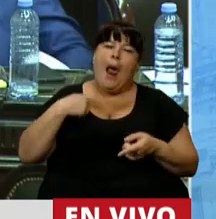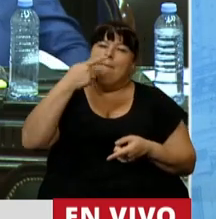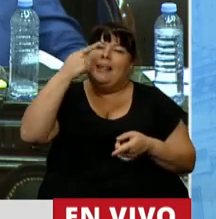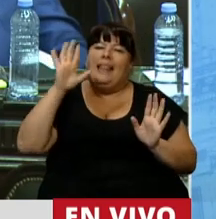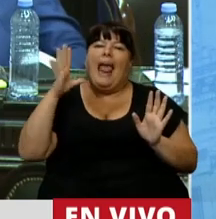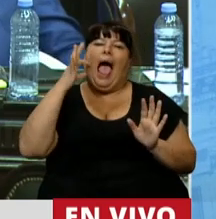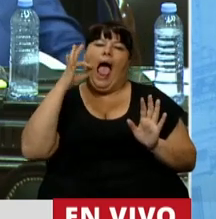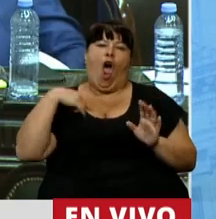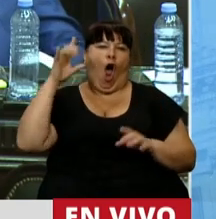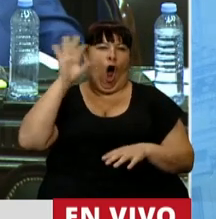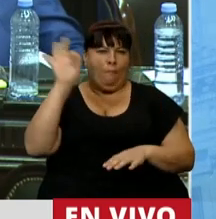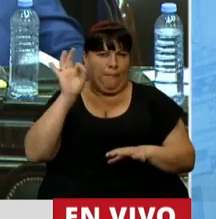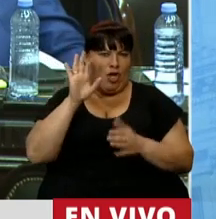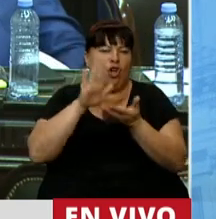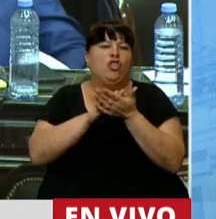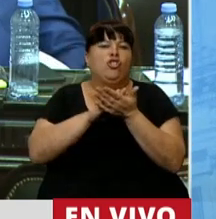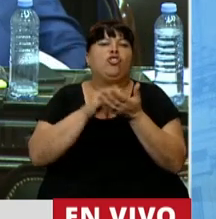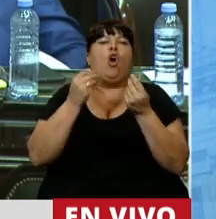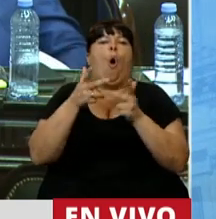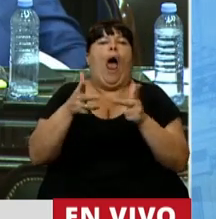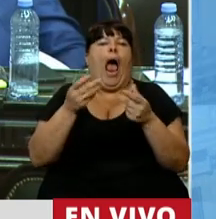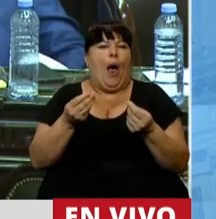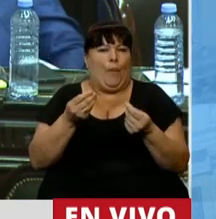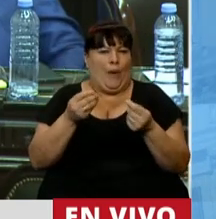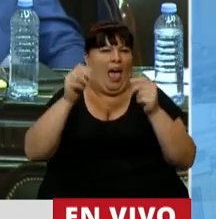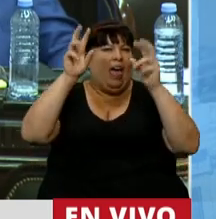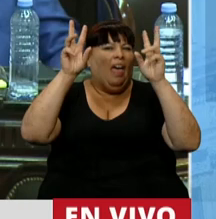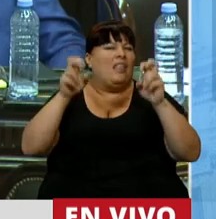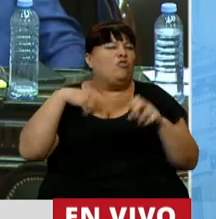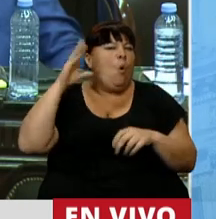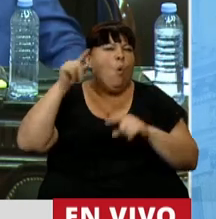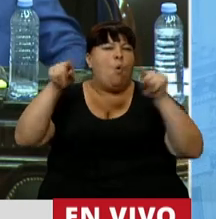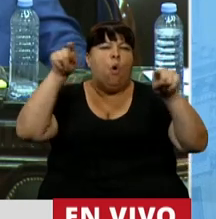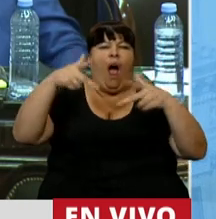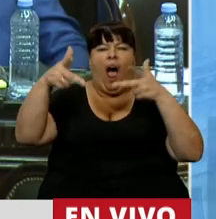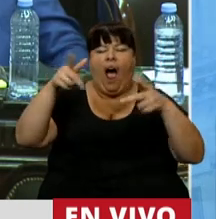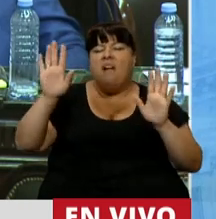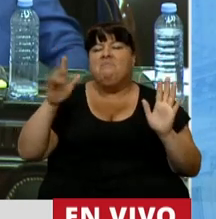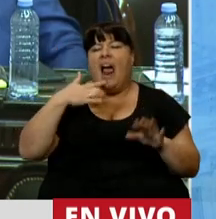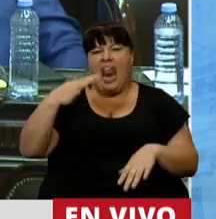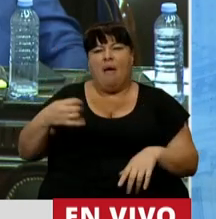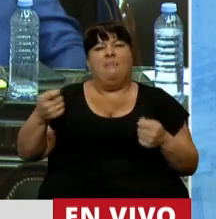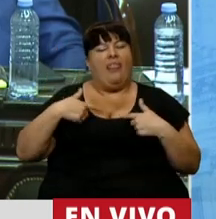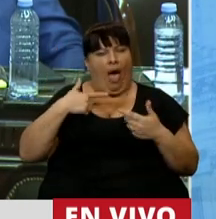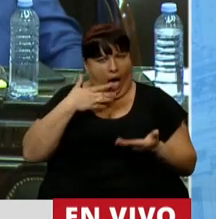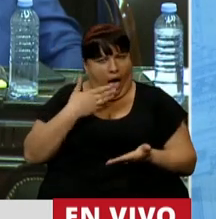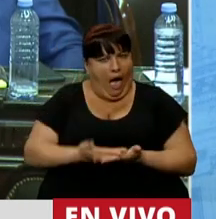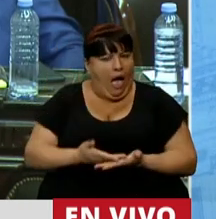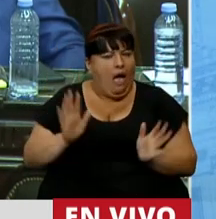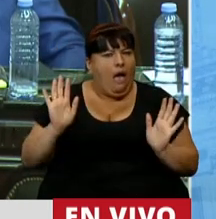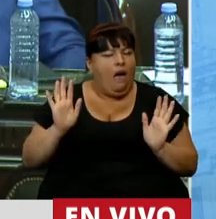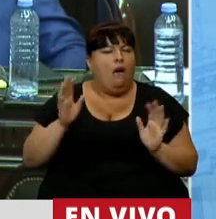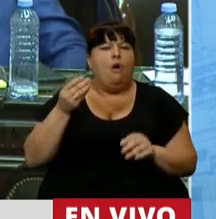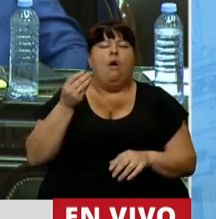mínimamente dar un punto de vista respecto a de qué estamos hablando por algunas cosas que escucho y que realmente me hacen asombrarnos